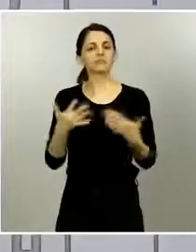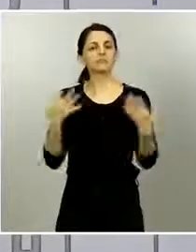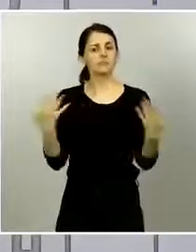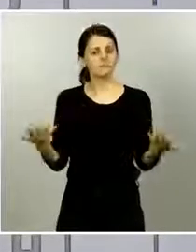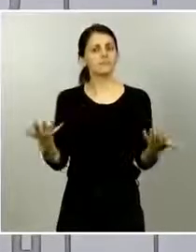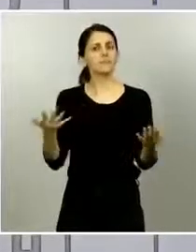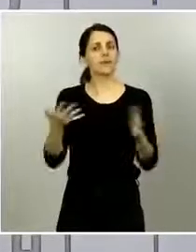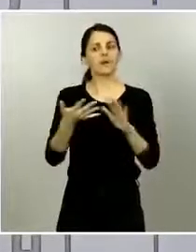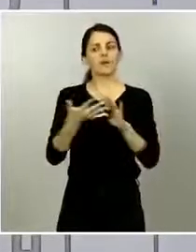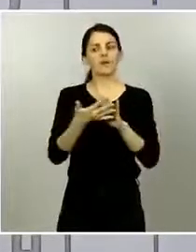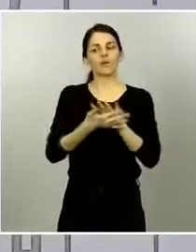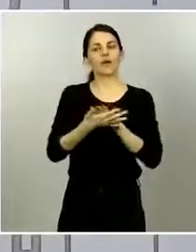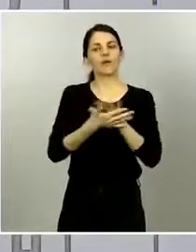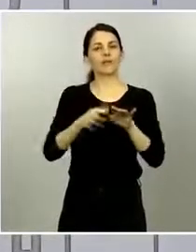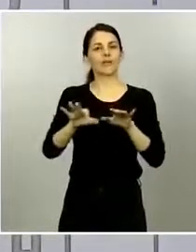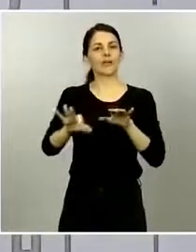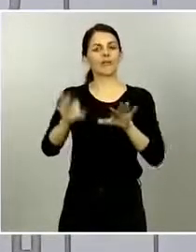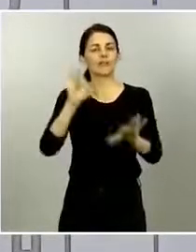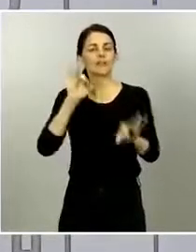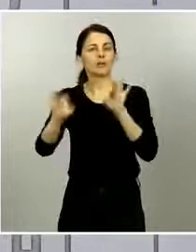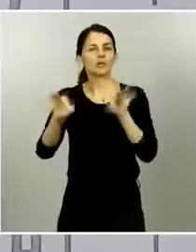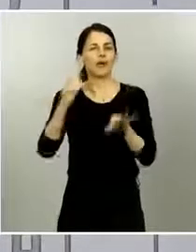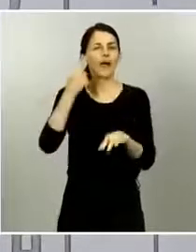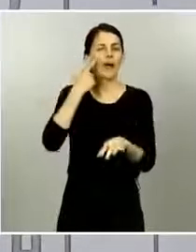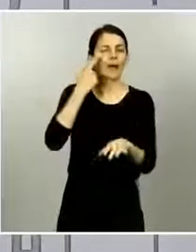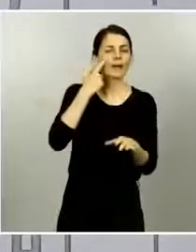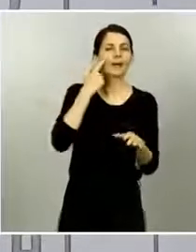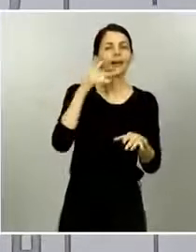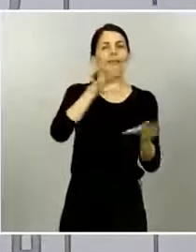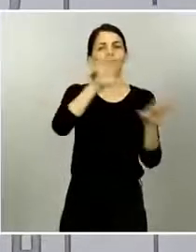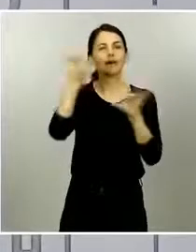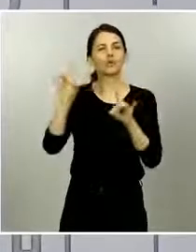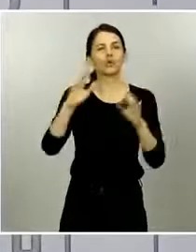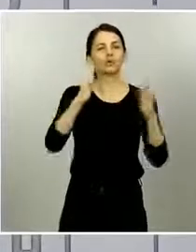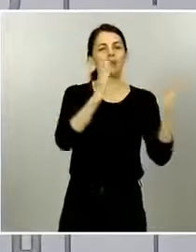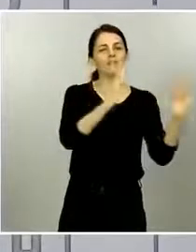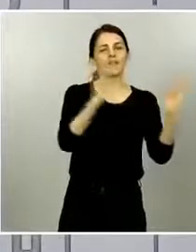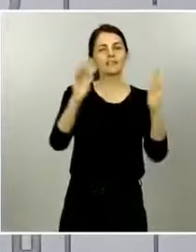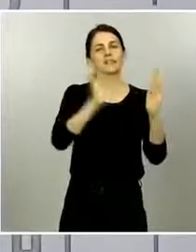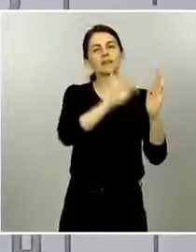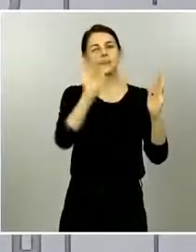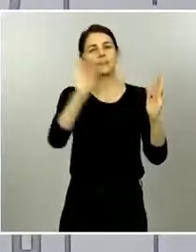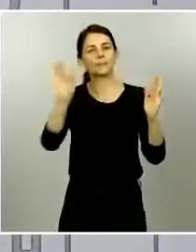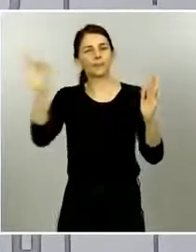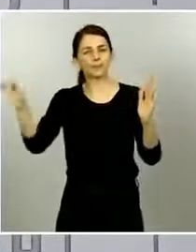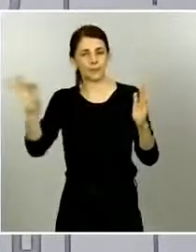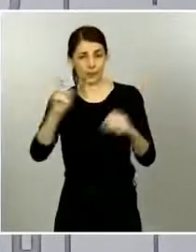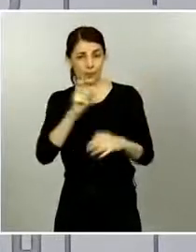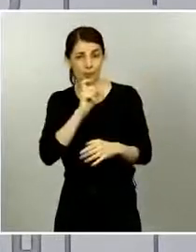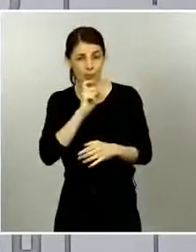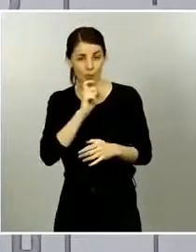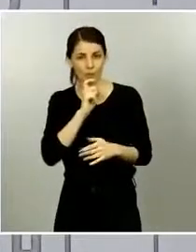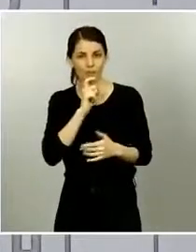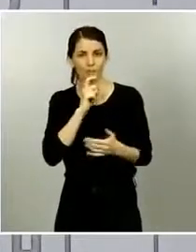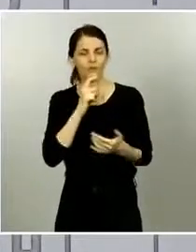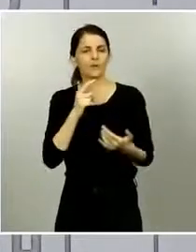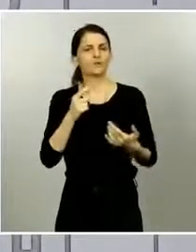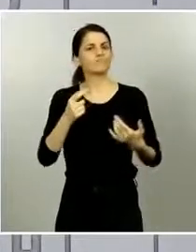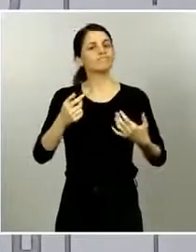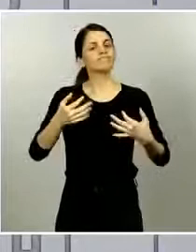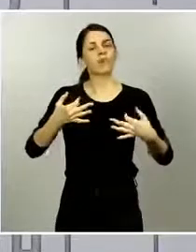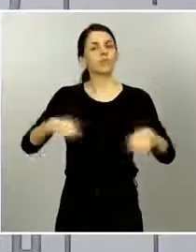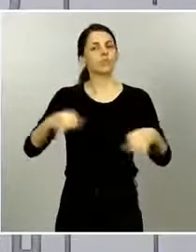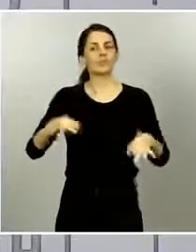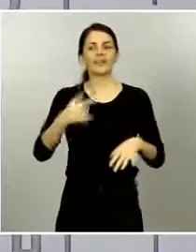que cuando hablamos de los criterios a la hora de tomar decisiones sobre cómo tienen que evolucionar los